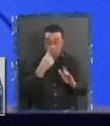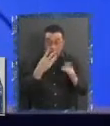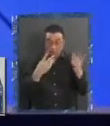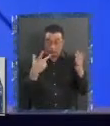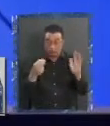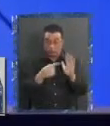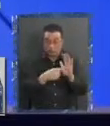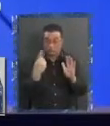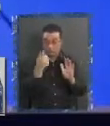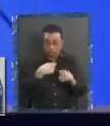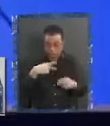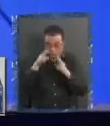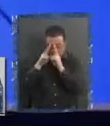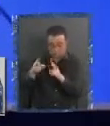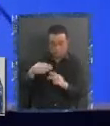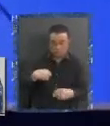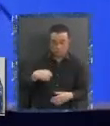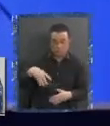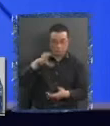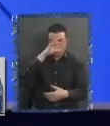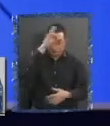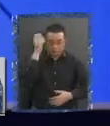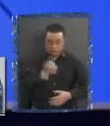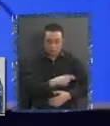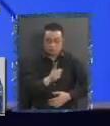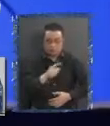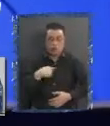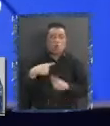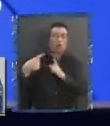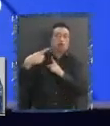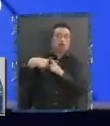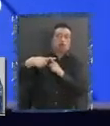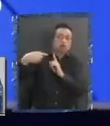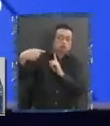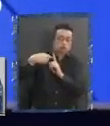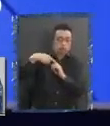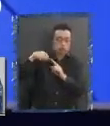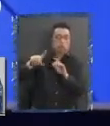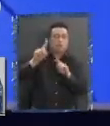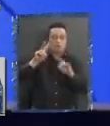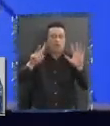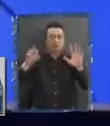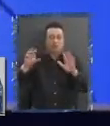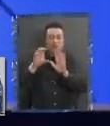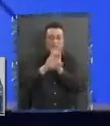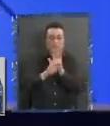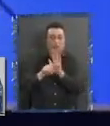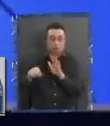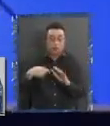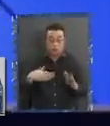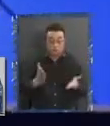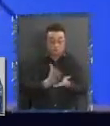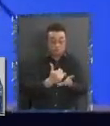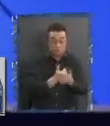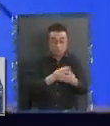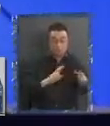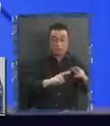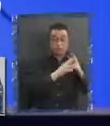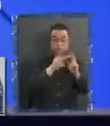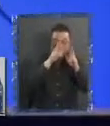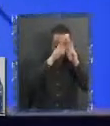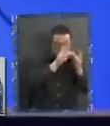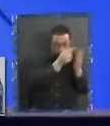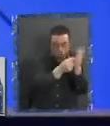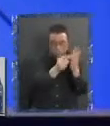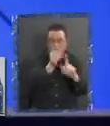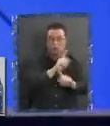reconocidos. Nosotros hemos sido perseguidos por esta misma Constitución, porque nuestras formas de organización no han sido reconocidas. Nuestras